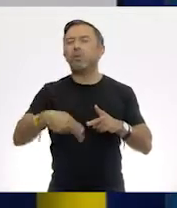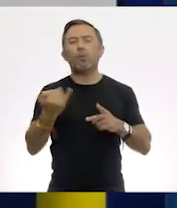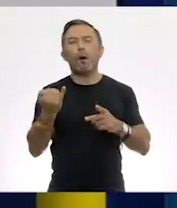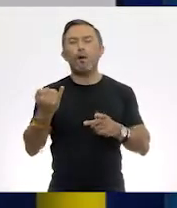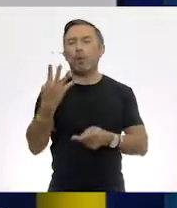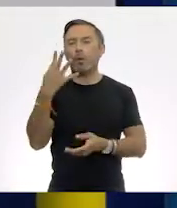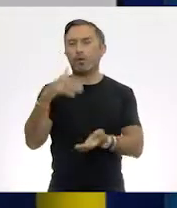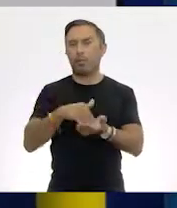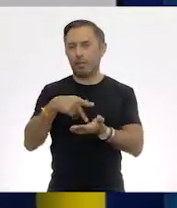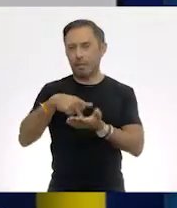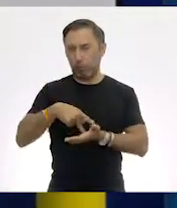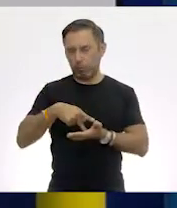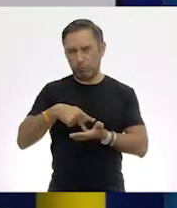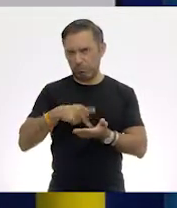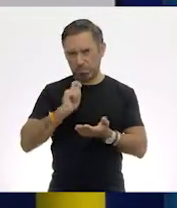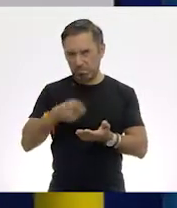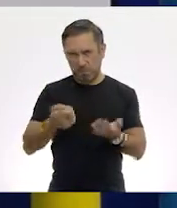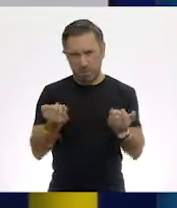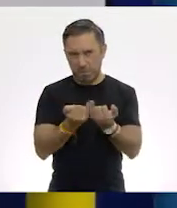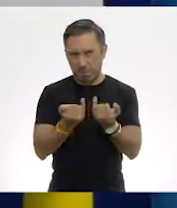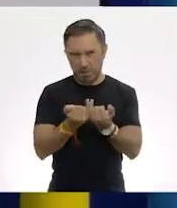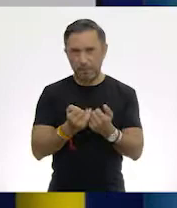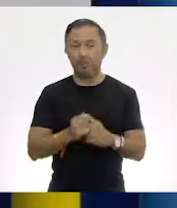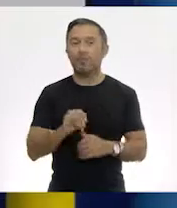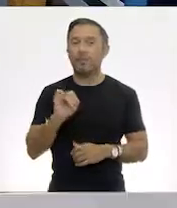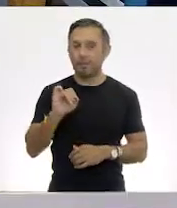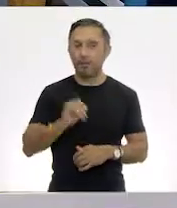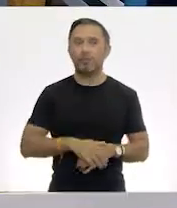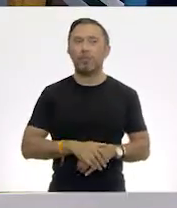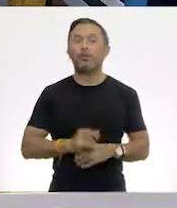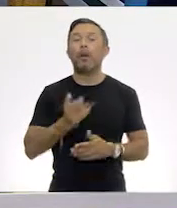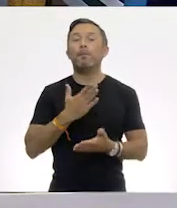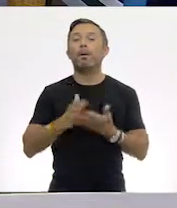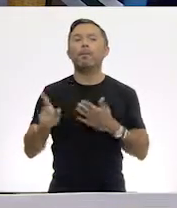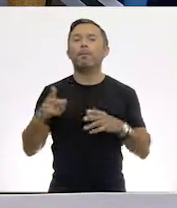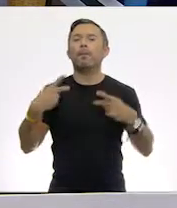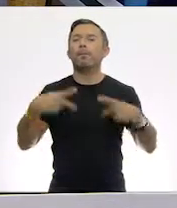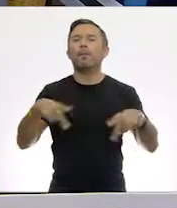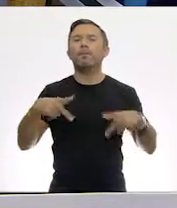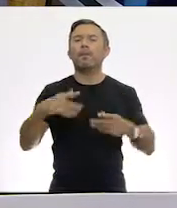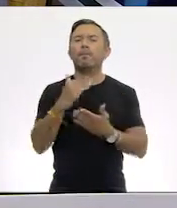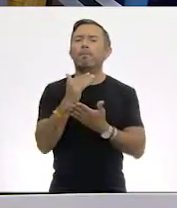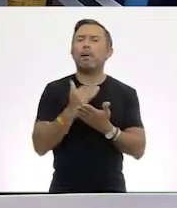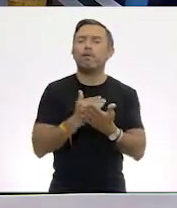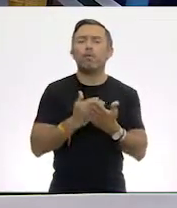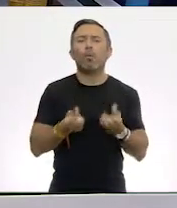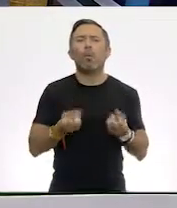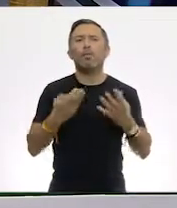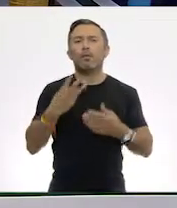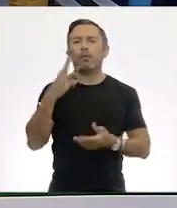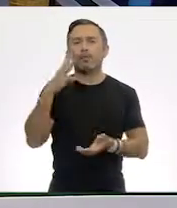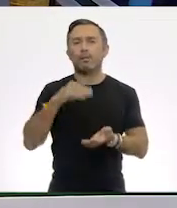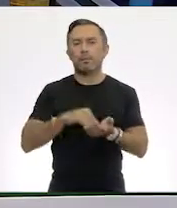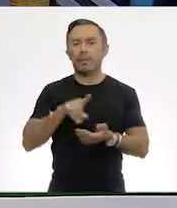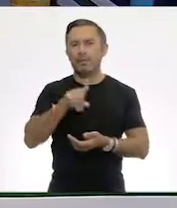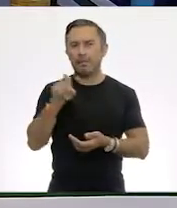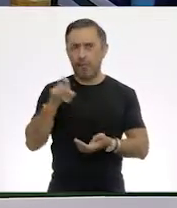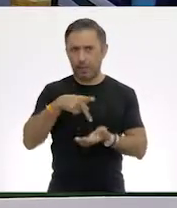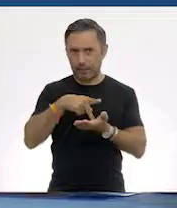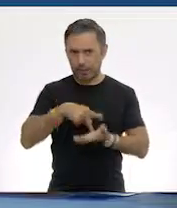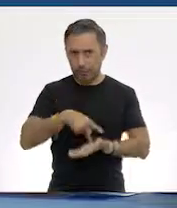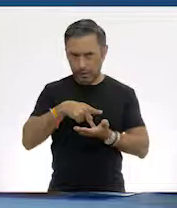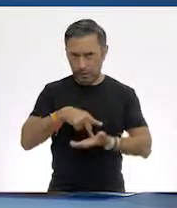Sí. Menos lo que vendió. ¿Cuánto vendió? Tres mil cien kilogramos. Y